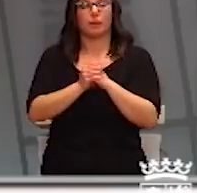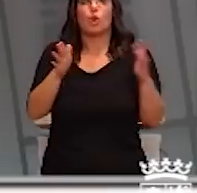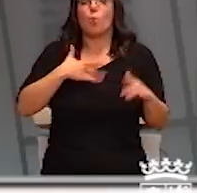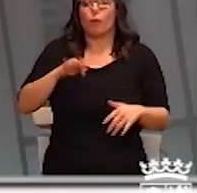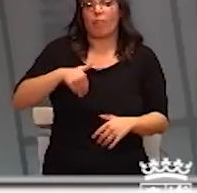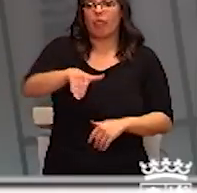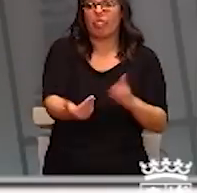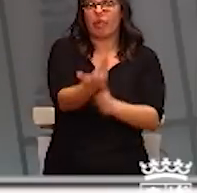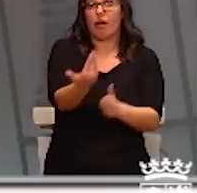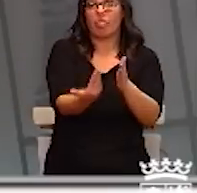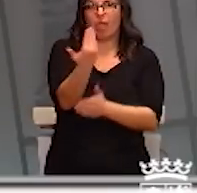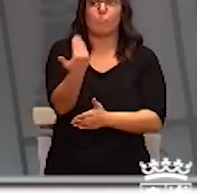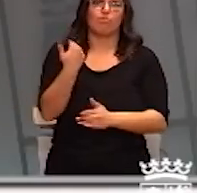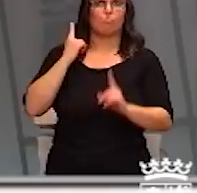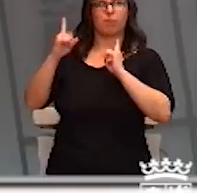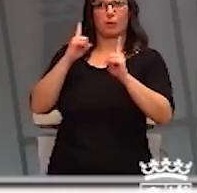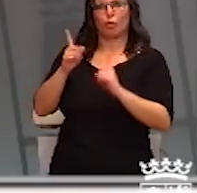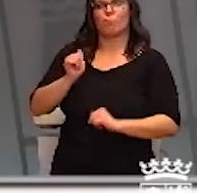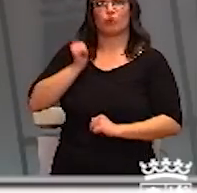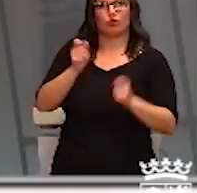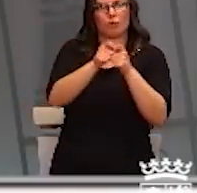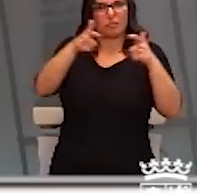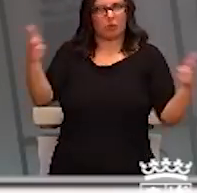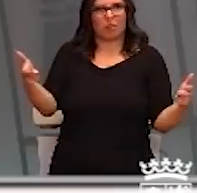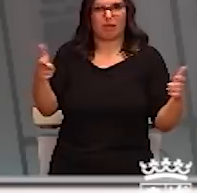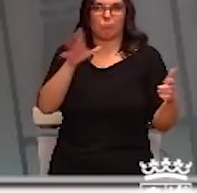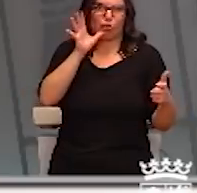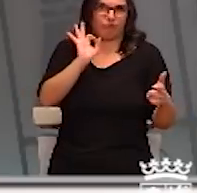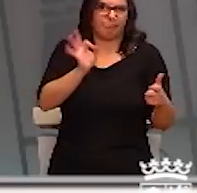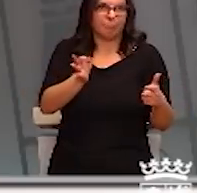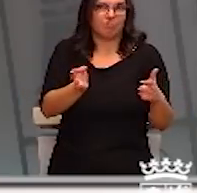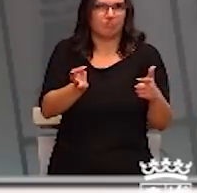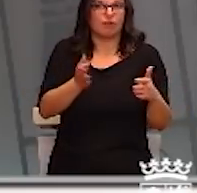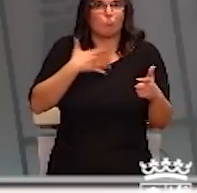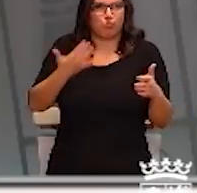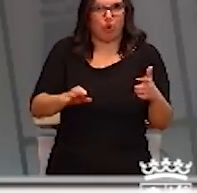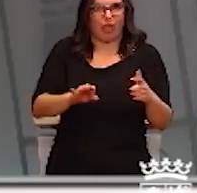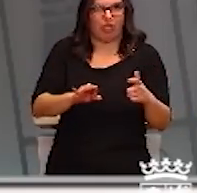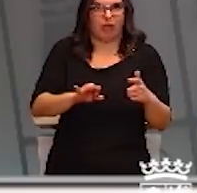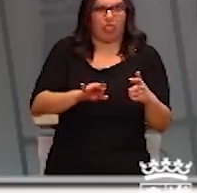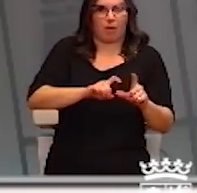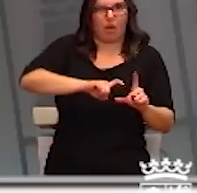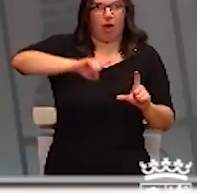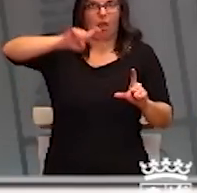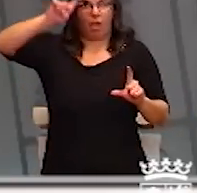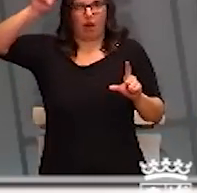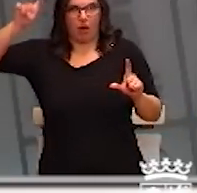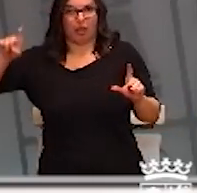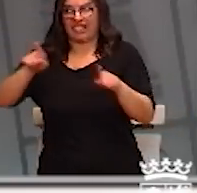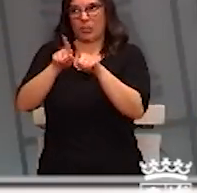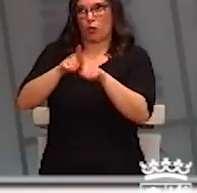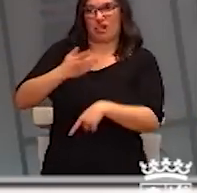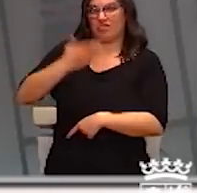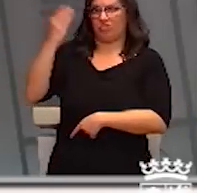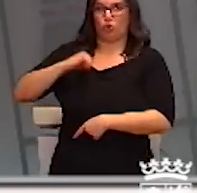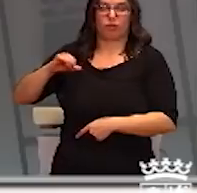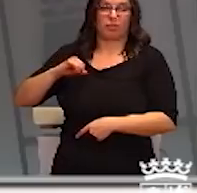que tengamos que prever el crecimiento porque efectivamente en los próximos días podemos tener una curva ascendente como se ha tenido en todos los